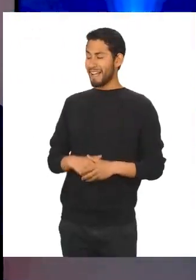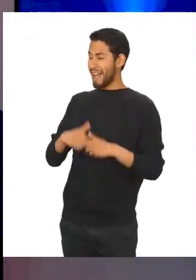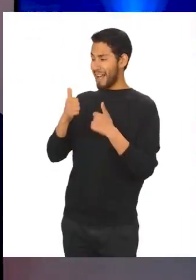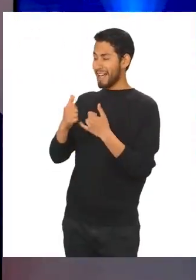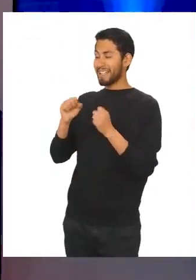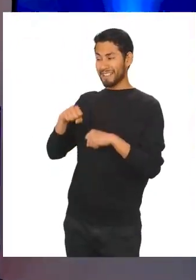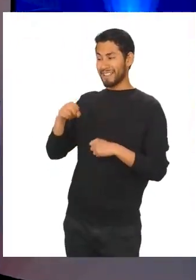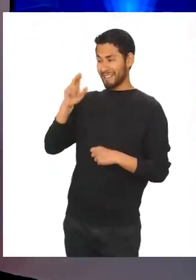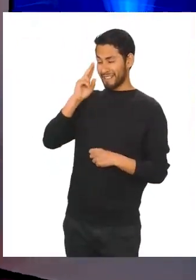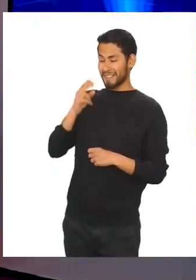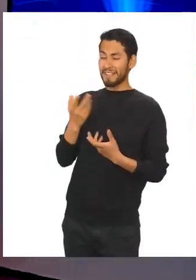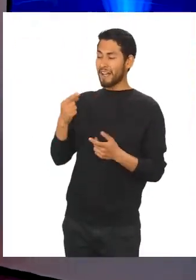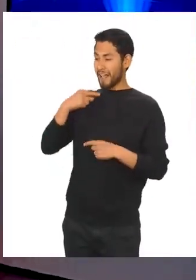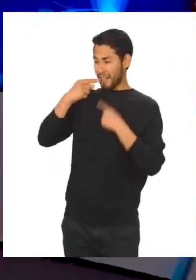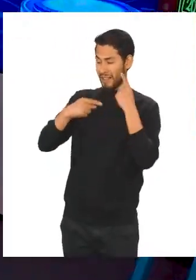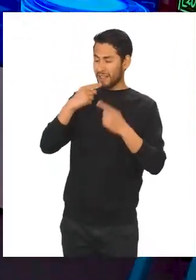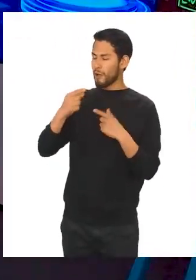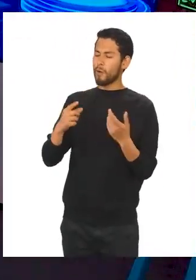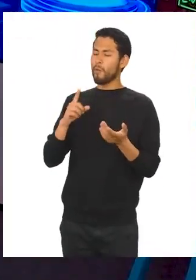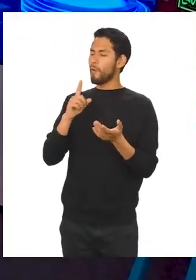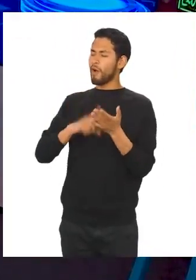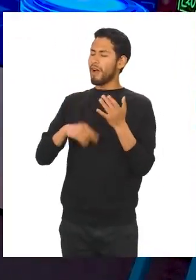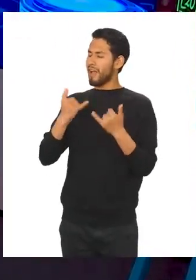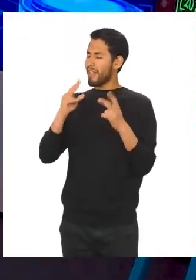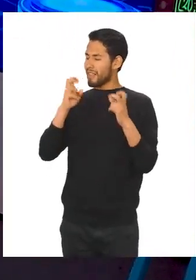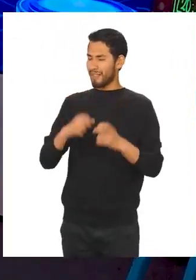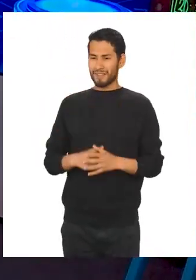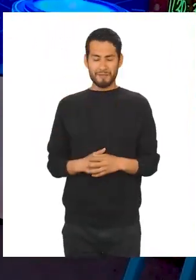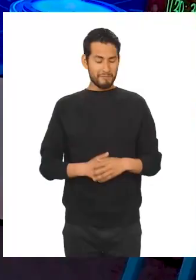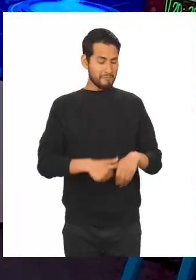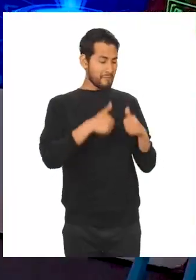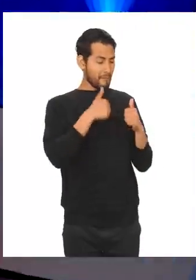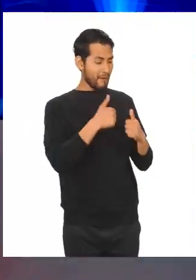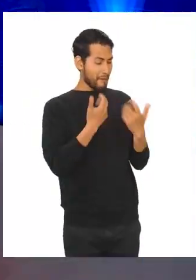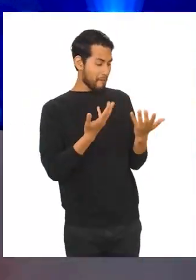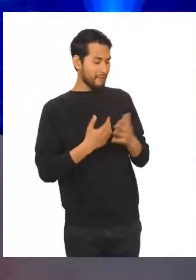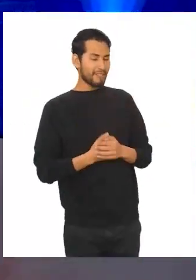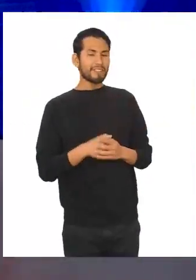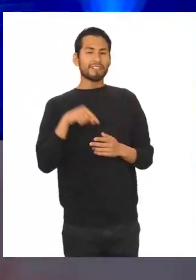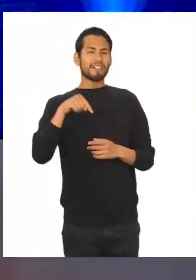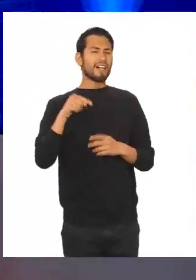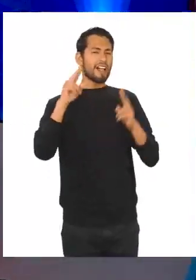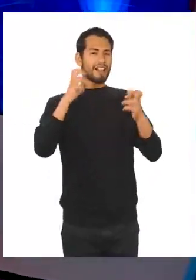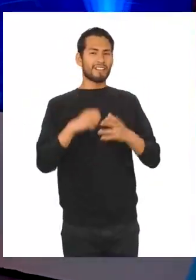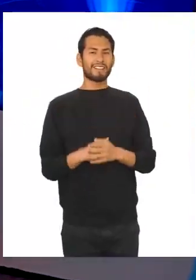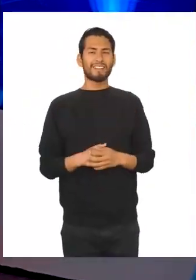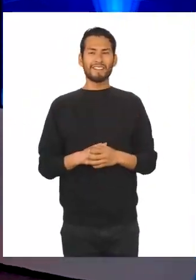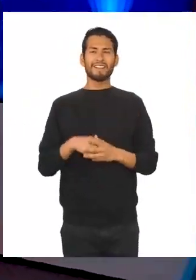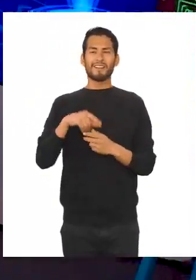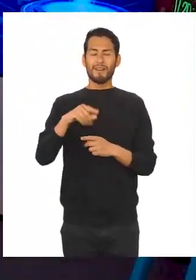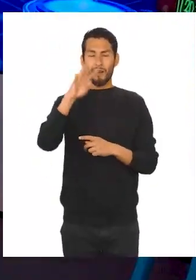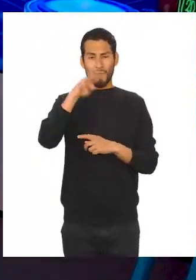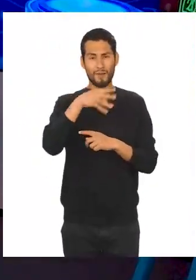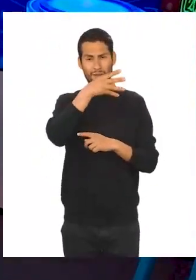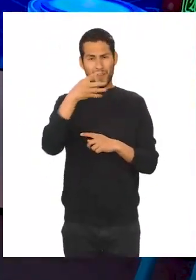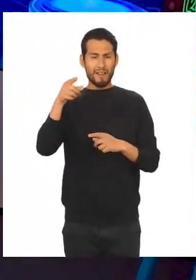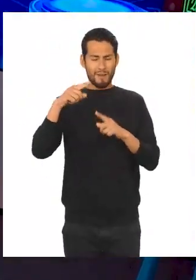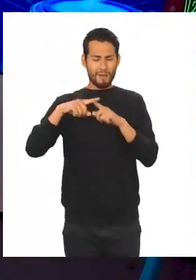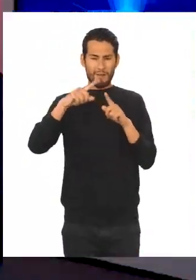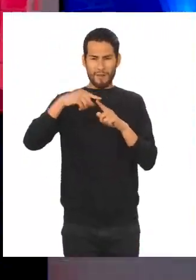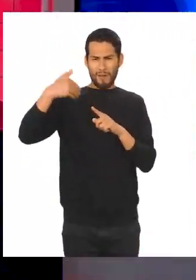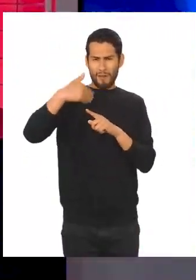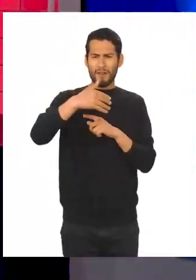del Perú. Ahora sí, profe. Digámosle a los chicos cuál es el tema de hoy. Me parece perfecto. El tema es Tabla de